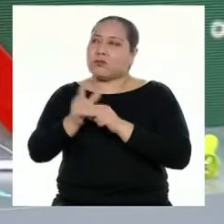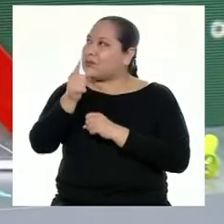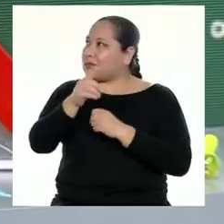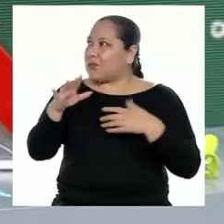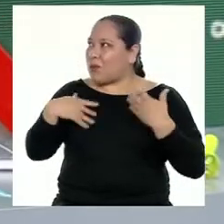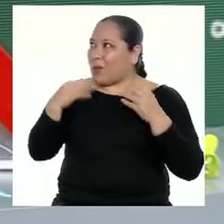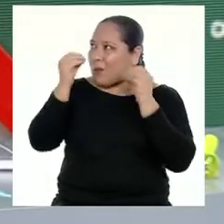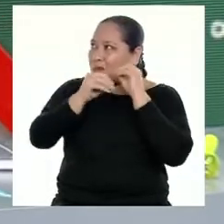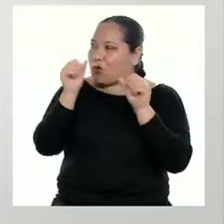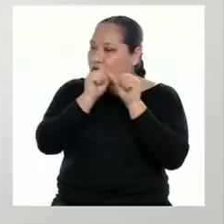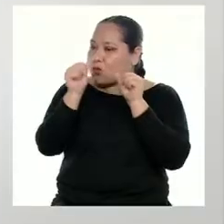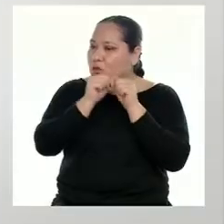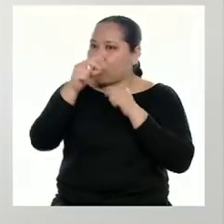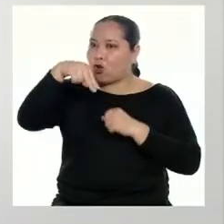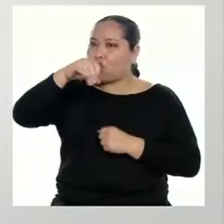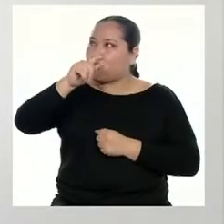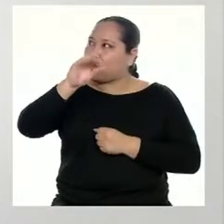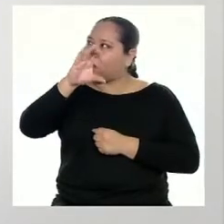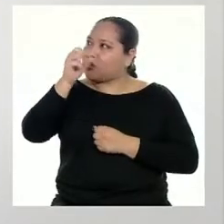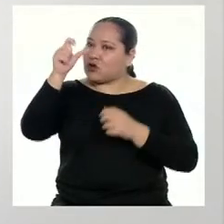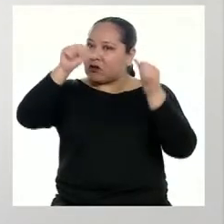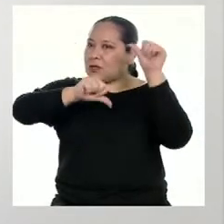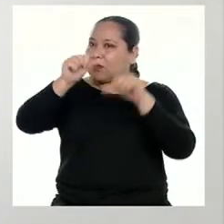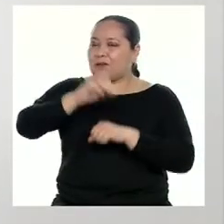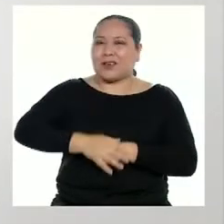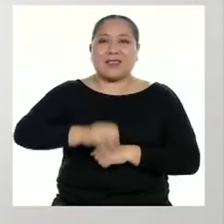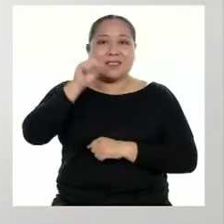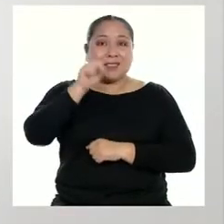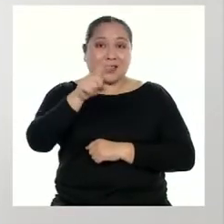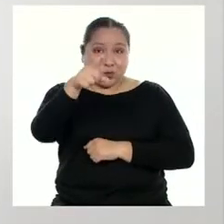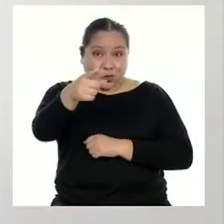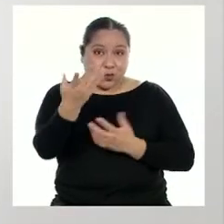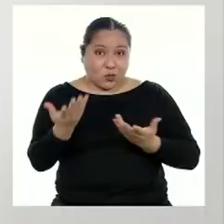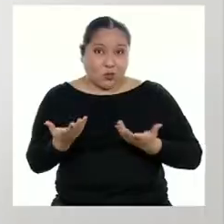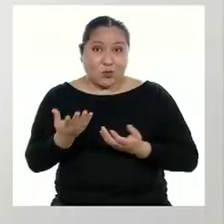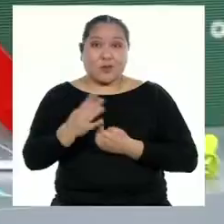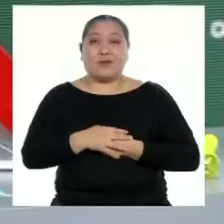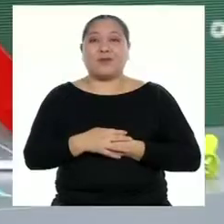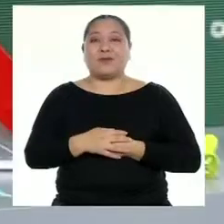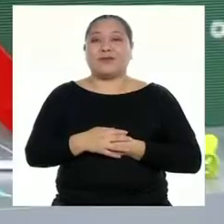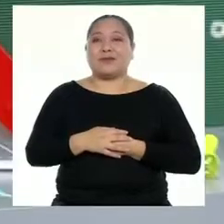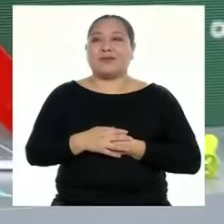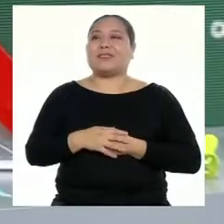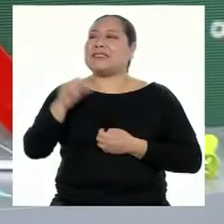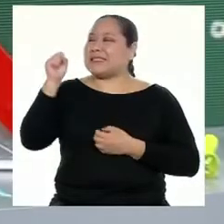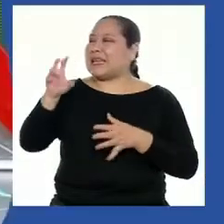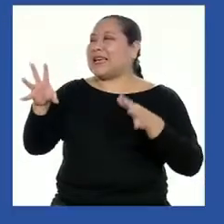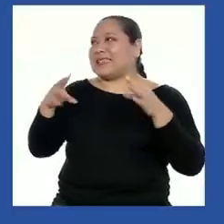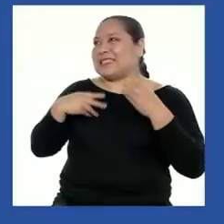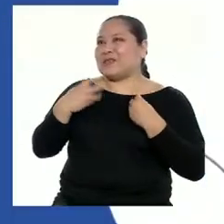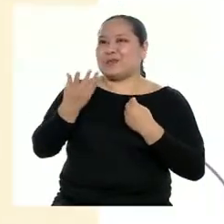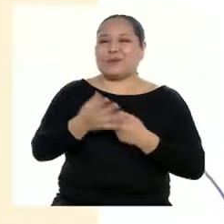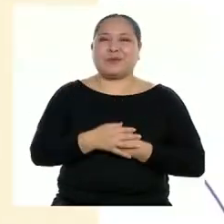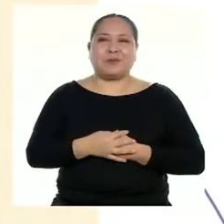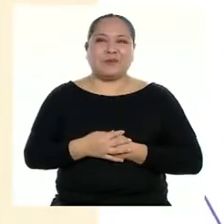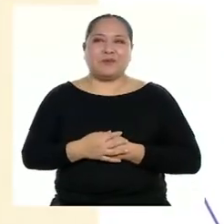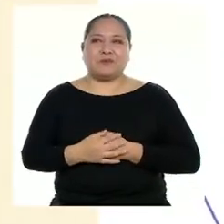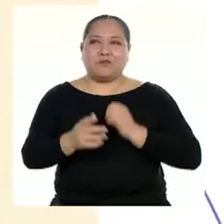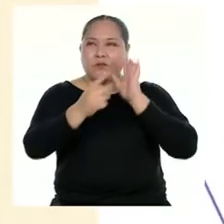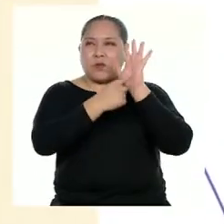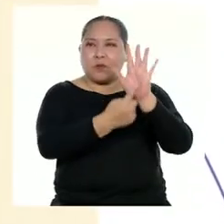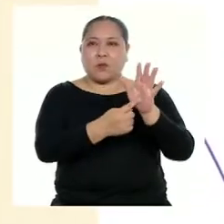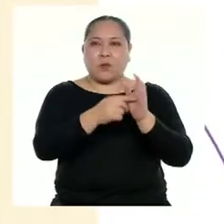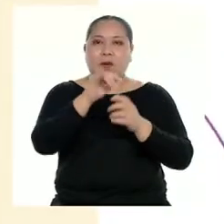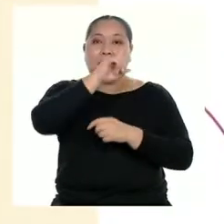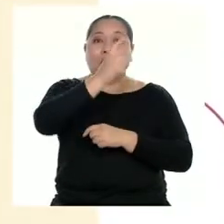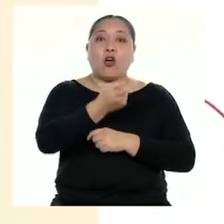como notación científica? Claro que sí. ¿Te animas a hacerlo tú esta vez? ¡Acepto el reto! Voy a mover